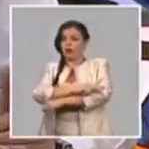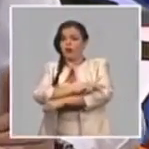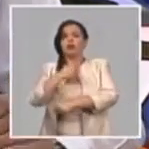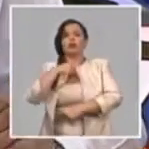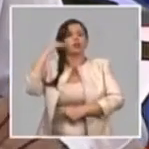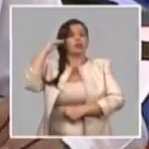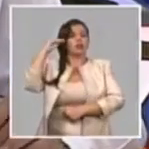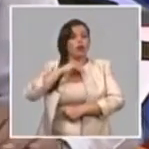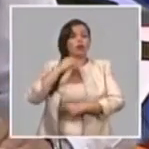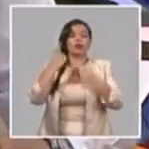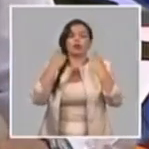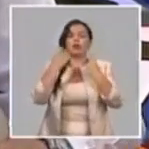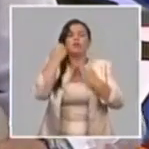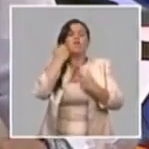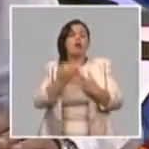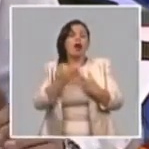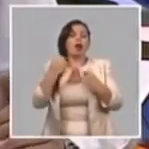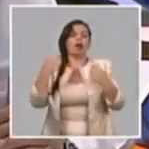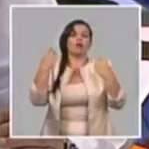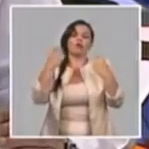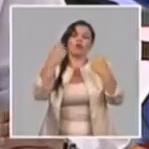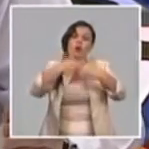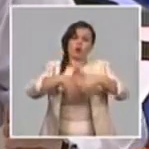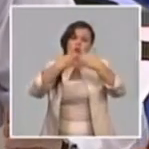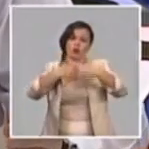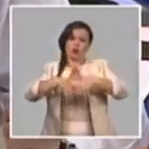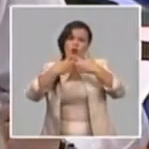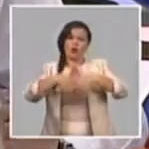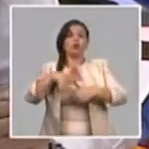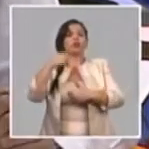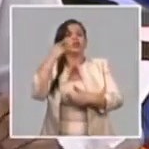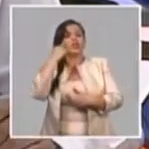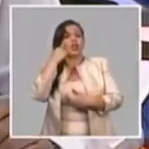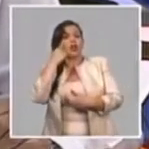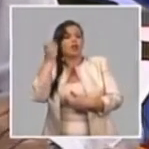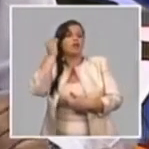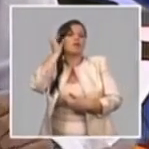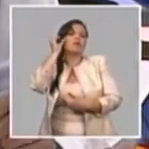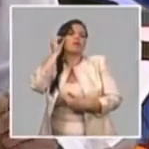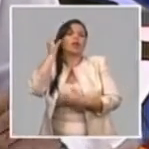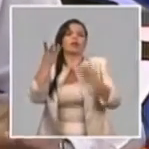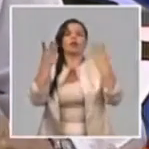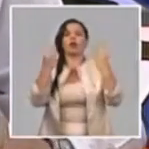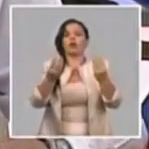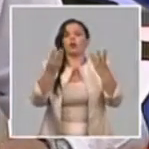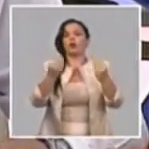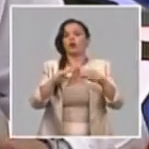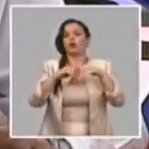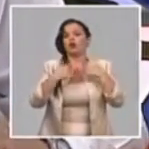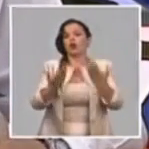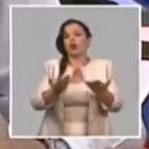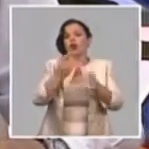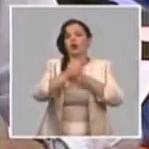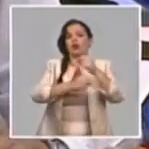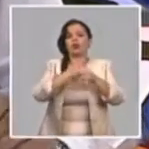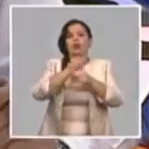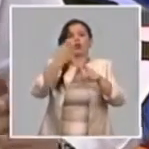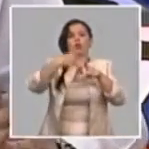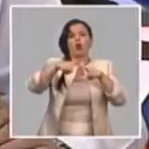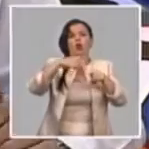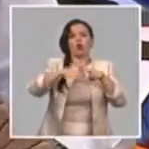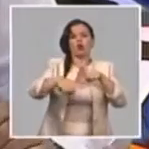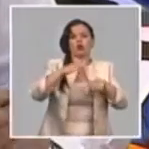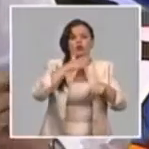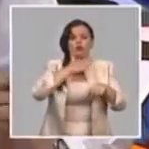producir más, en este sentido. Se observa mucha innovación en el uso de implementos fabricados localmente por los